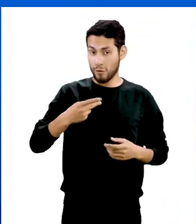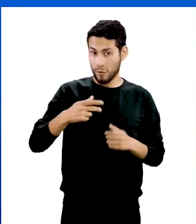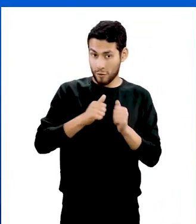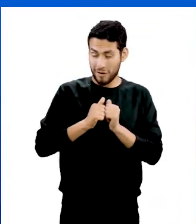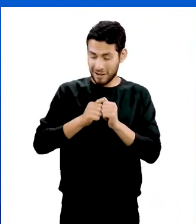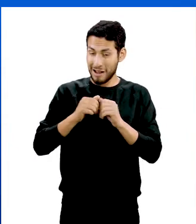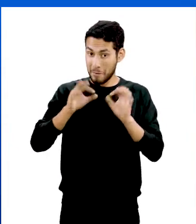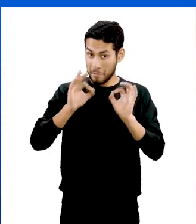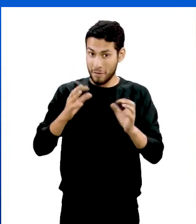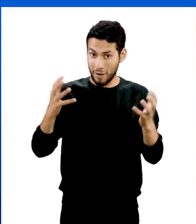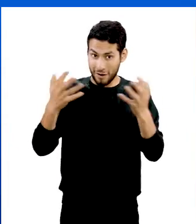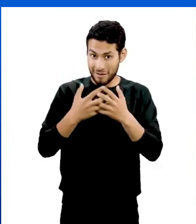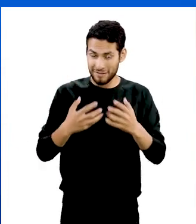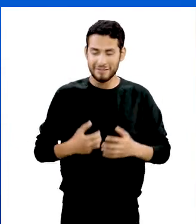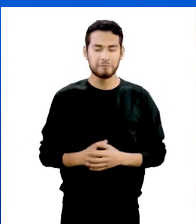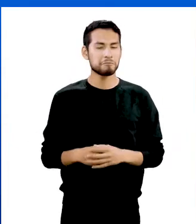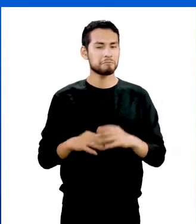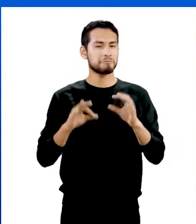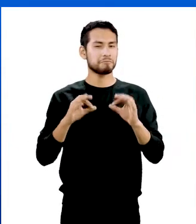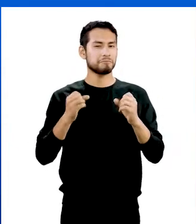le parece si mejor lo decimos juntas?